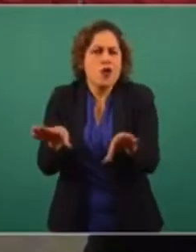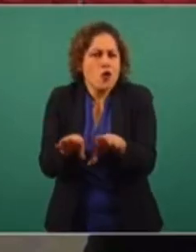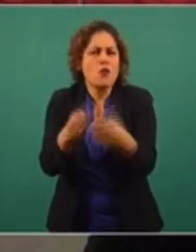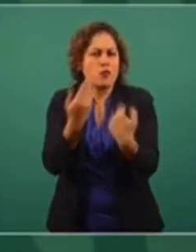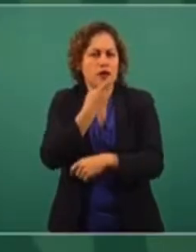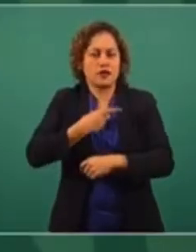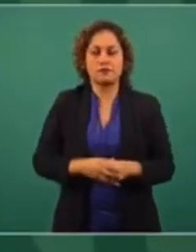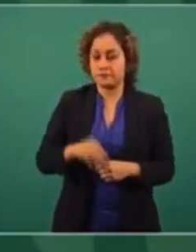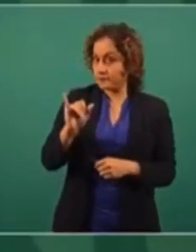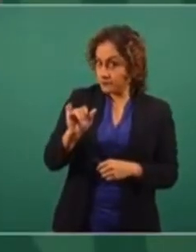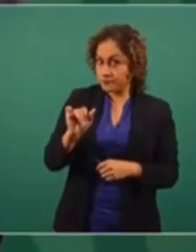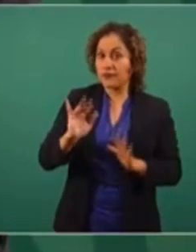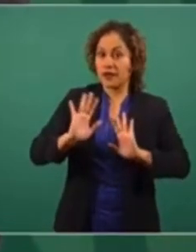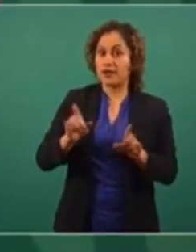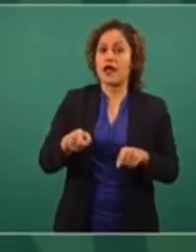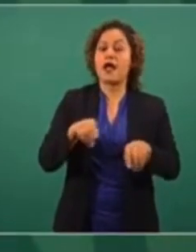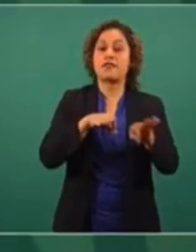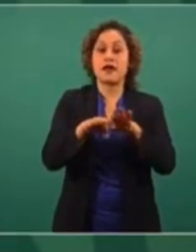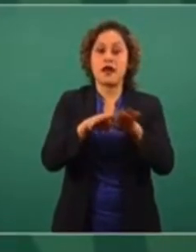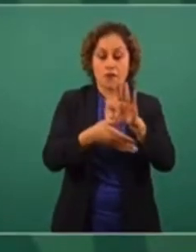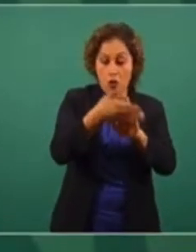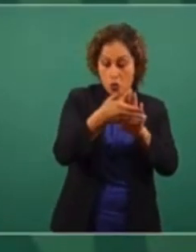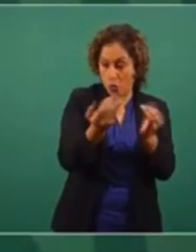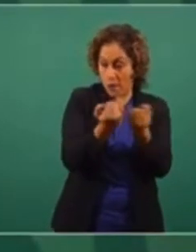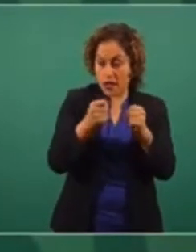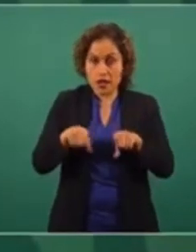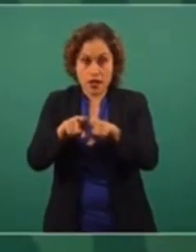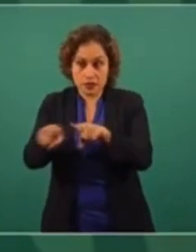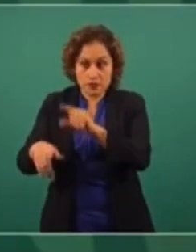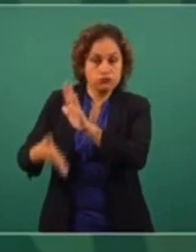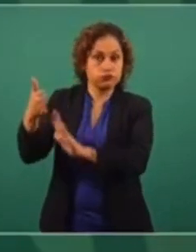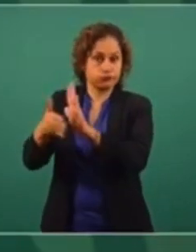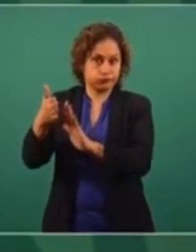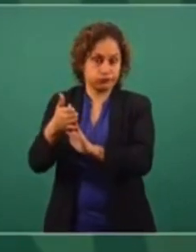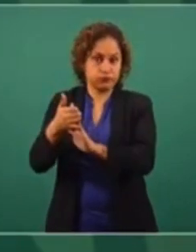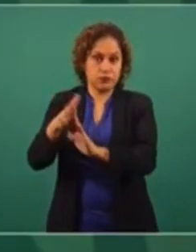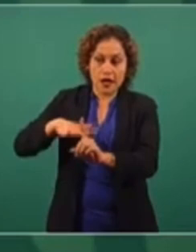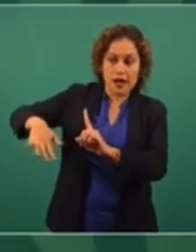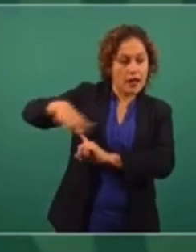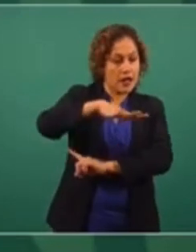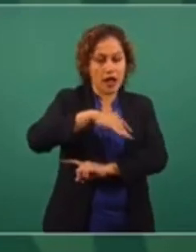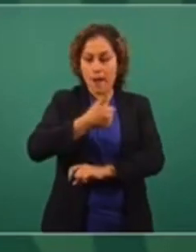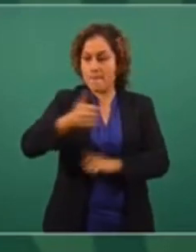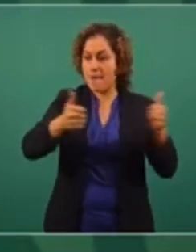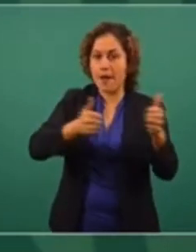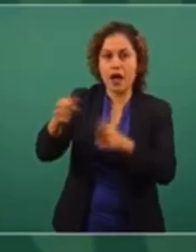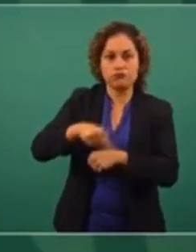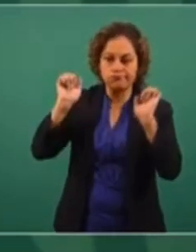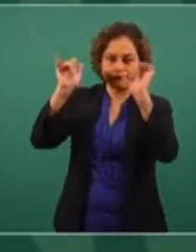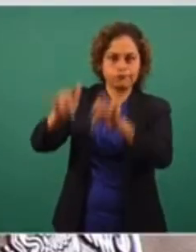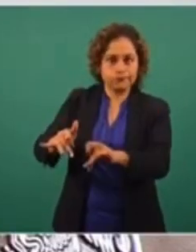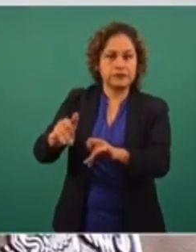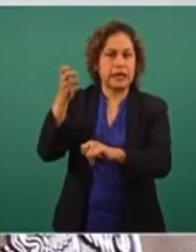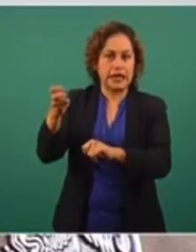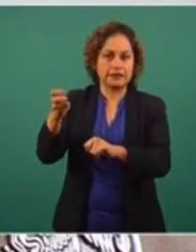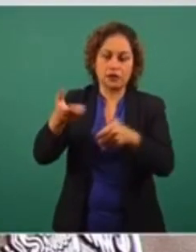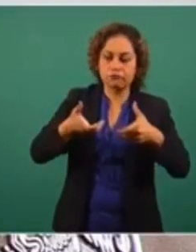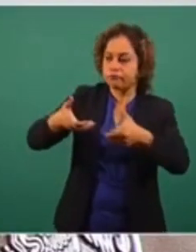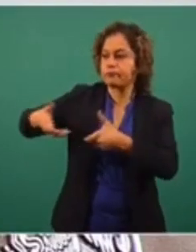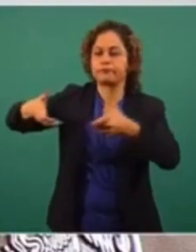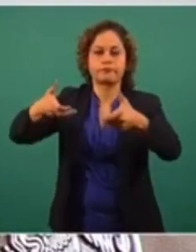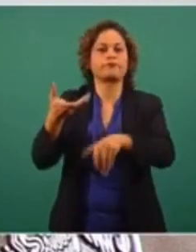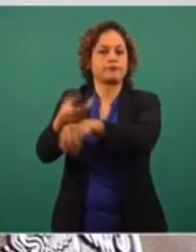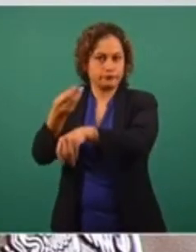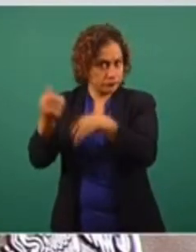He estado trabajando en paralelo en vías de llegada al nuevo aeropuerto, se